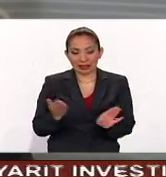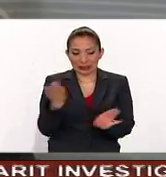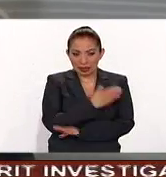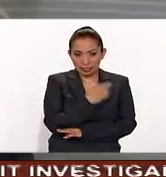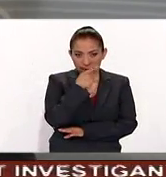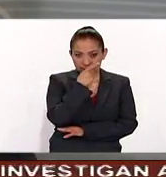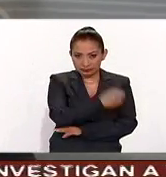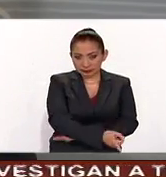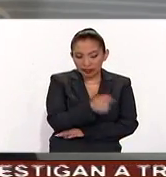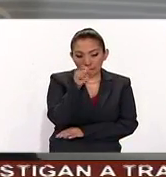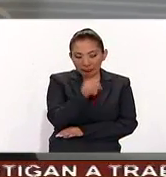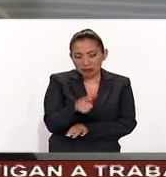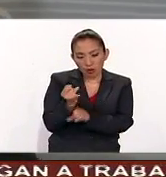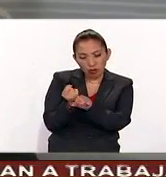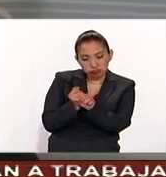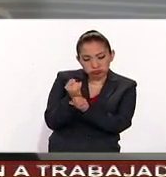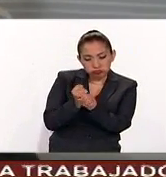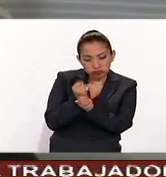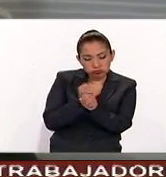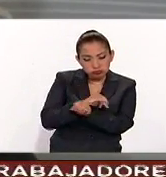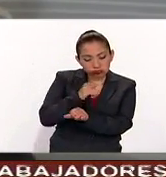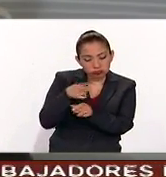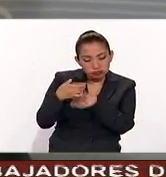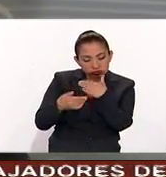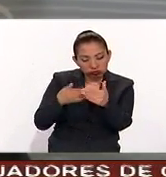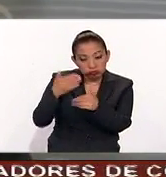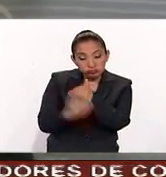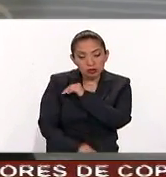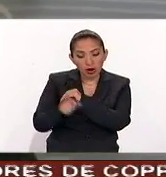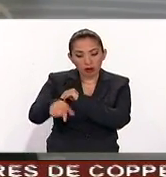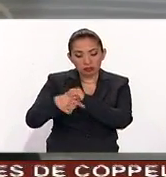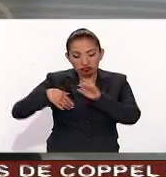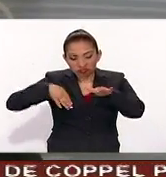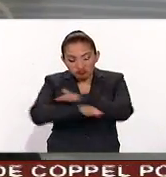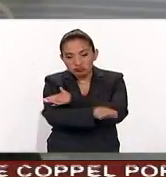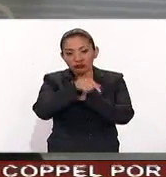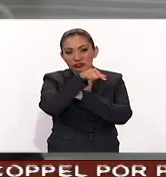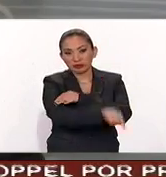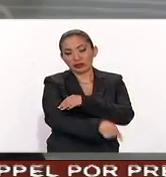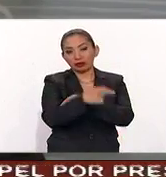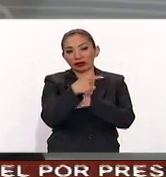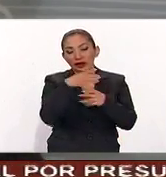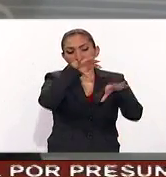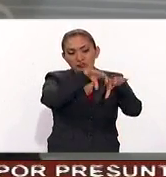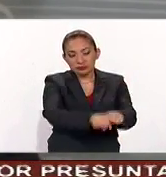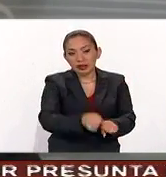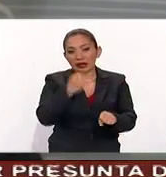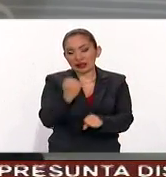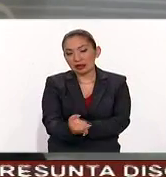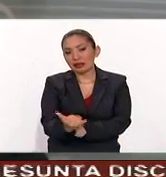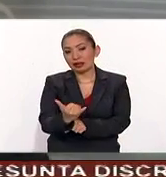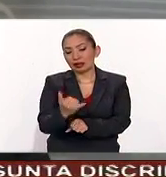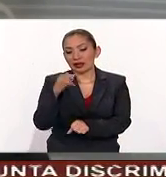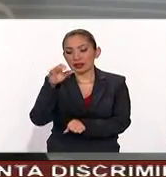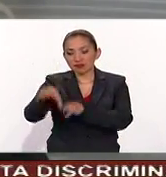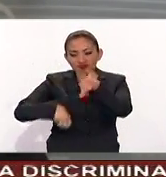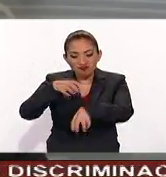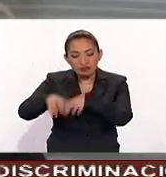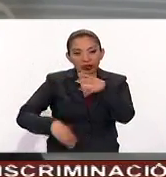derivado de una investigación que culminó con el cateo, detención y aseguramientos